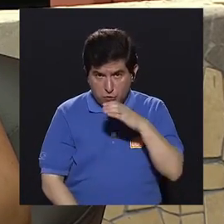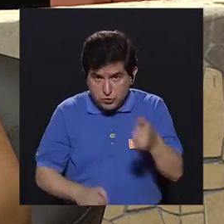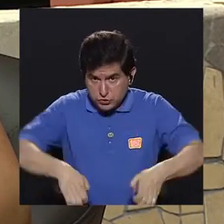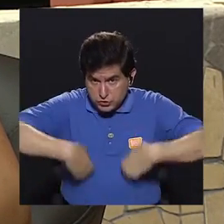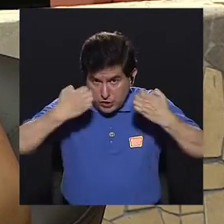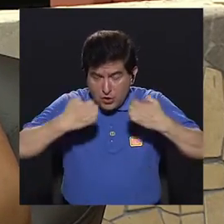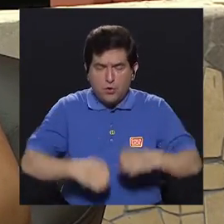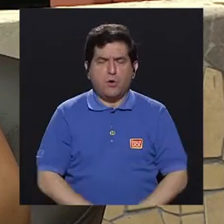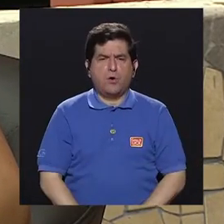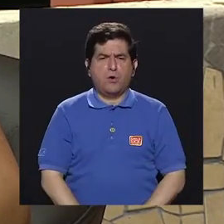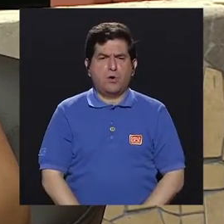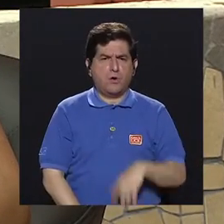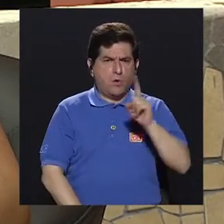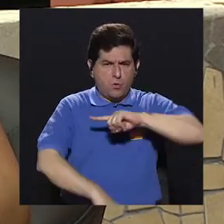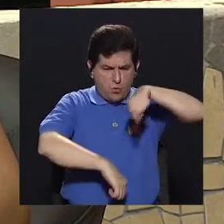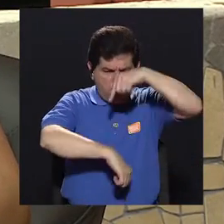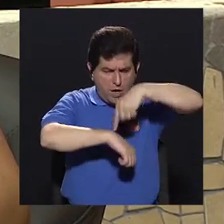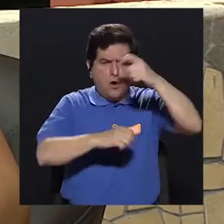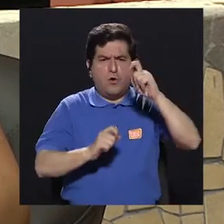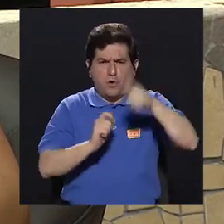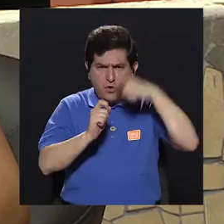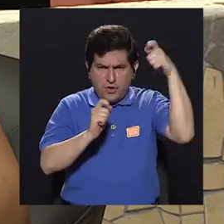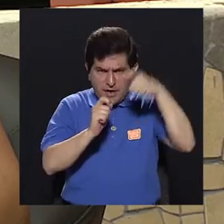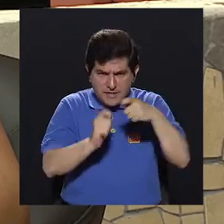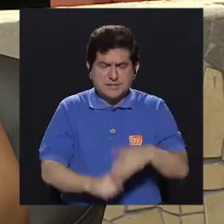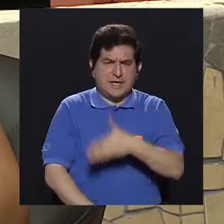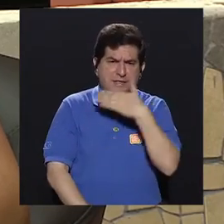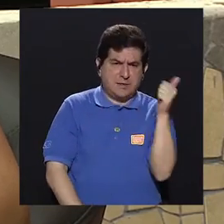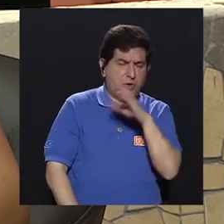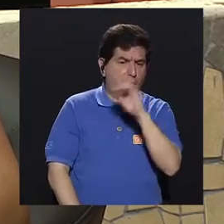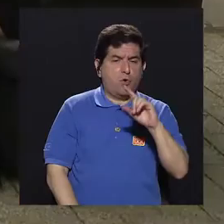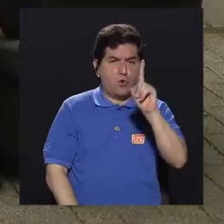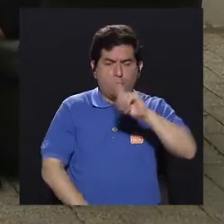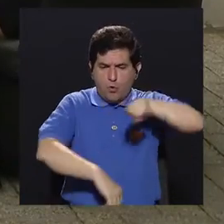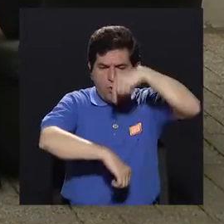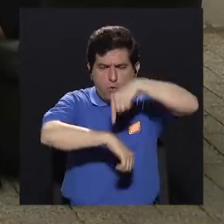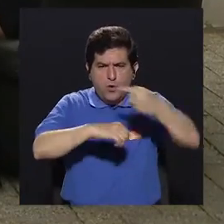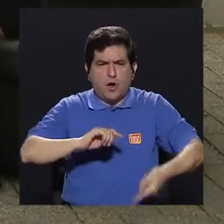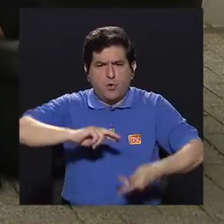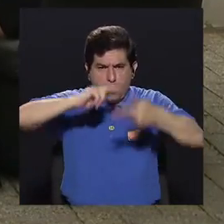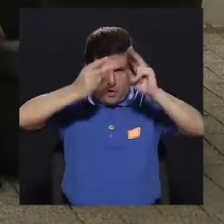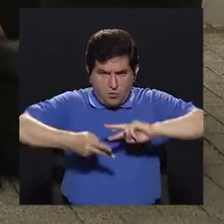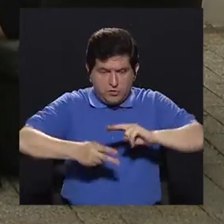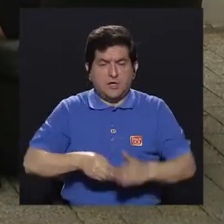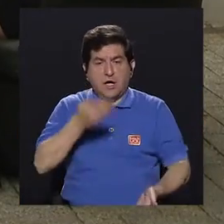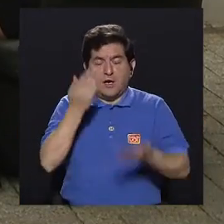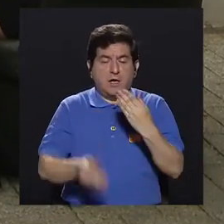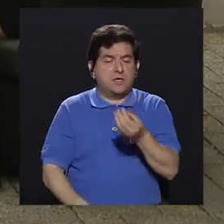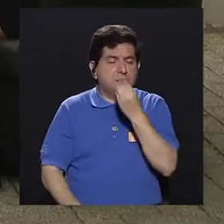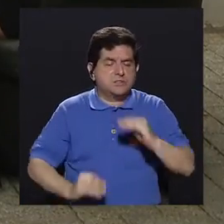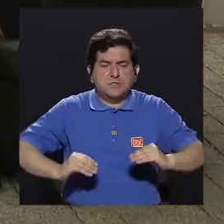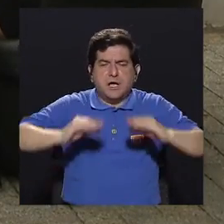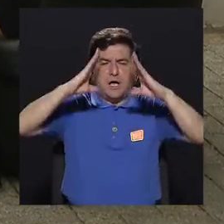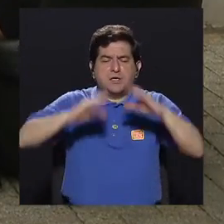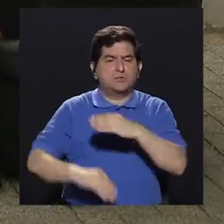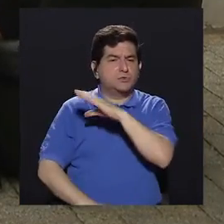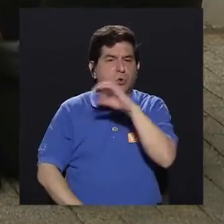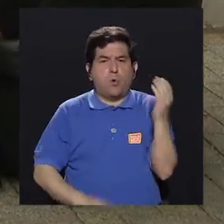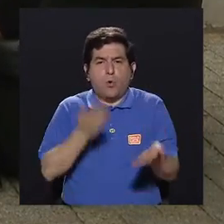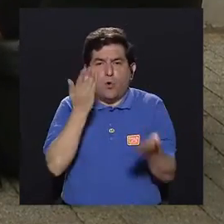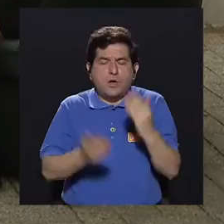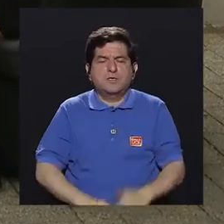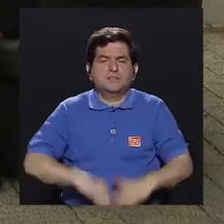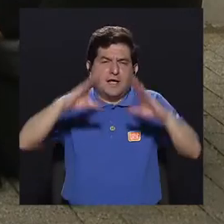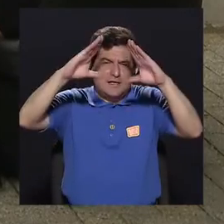una hora del día que es mejor comer semillas o más bien que está contraindicado? No sé, por ejemplo, el desayuno. Porque ya para la noche comer